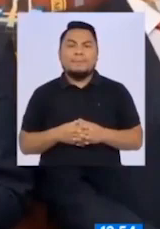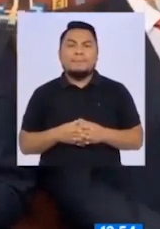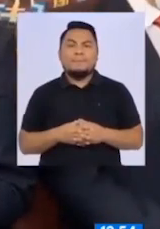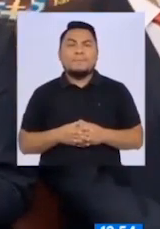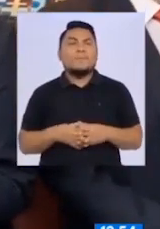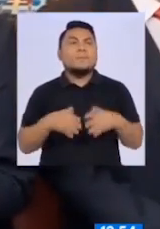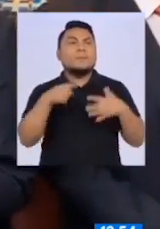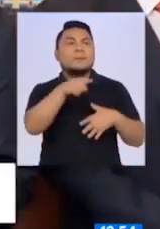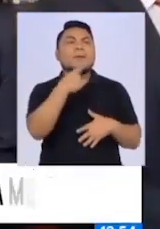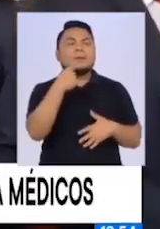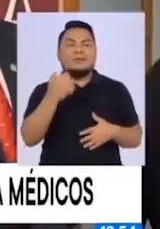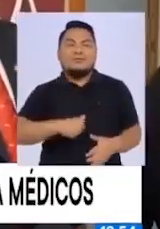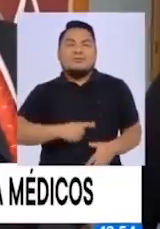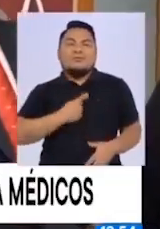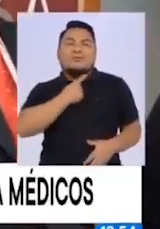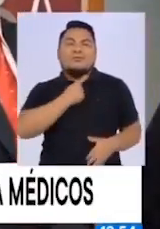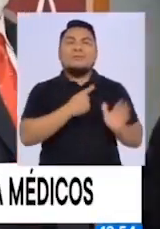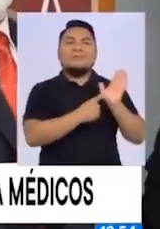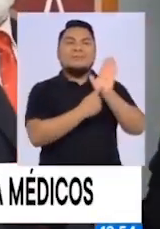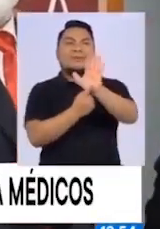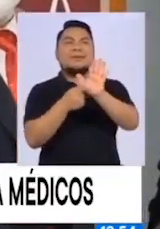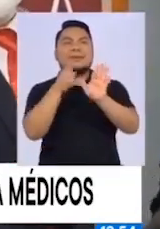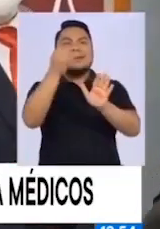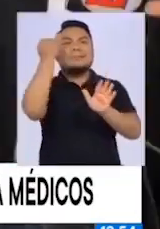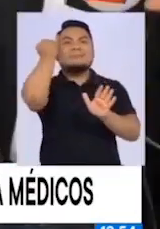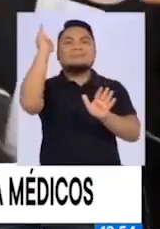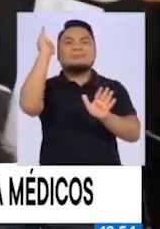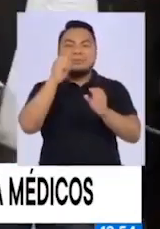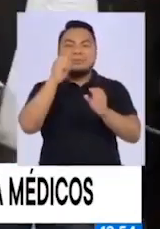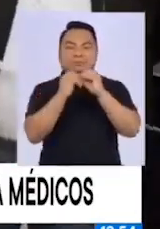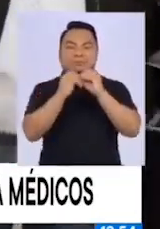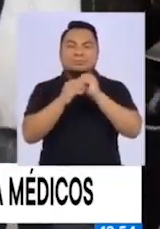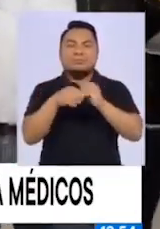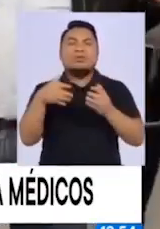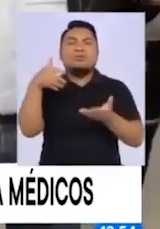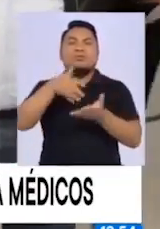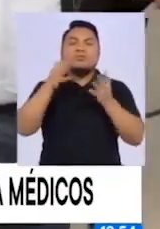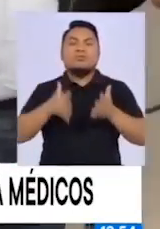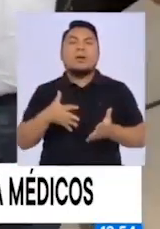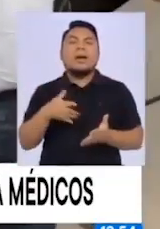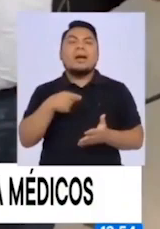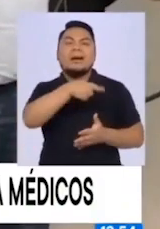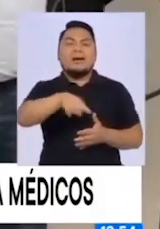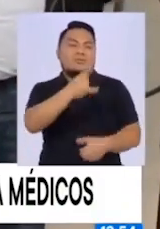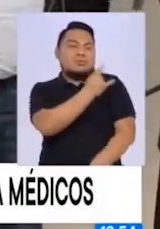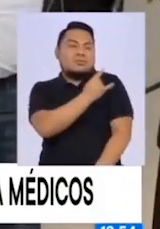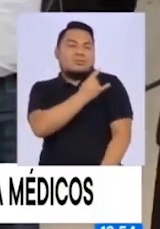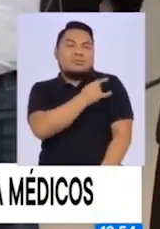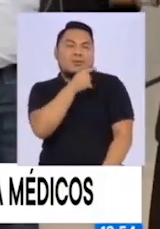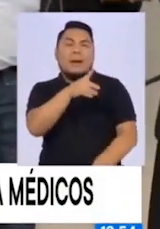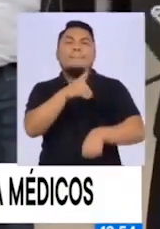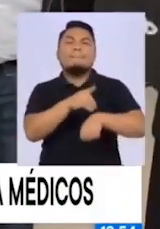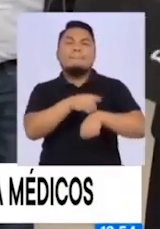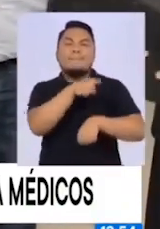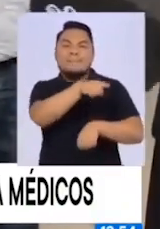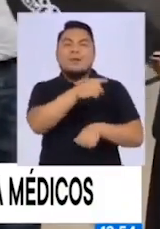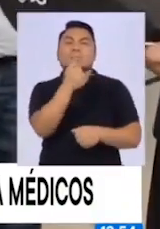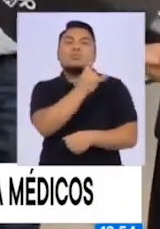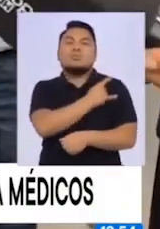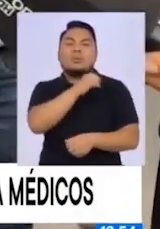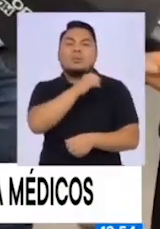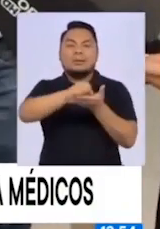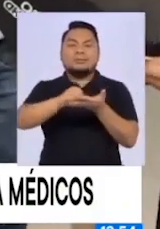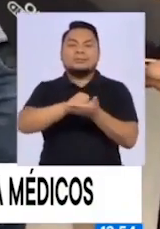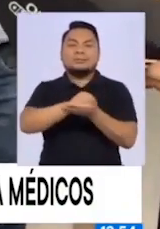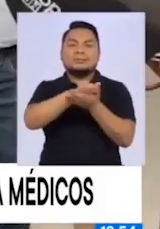Con total orgullo muestran las mascarillas fabricadas por los docentes y alumnos de la Facultad de Medicina de la